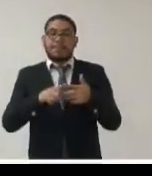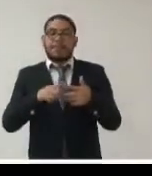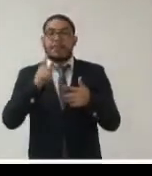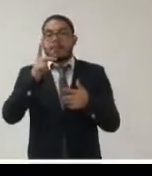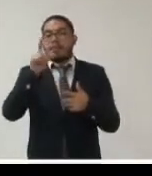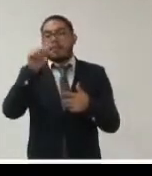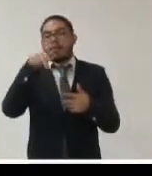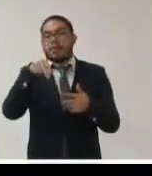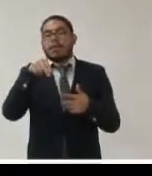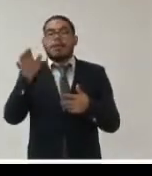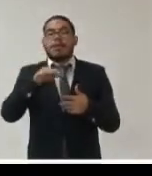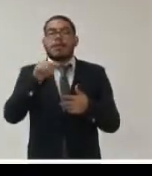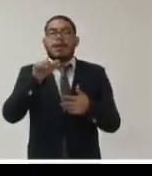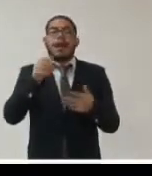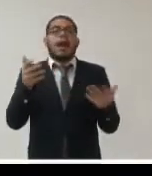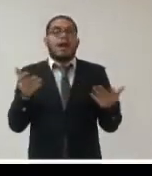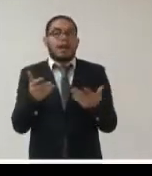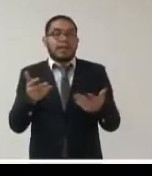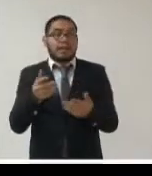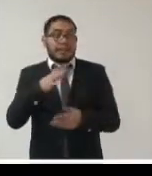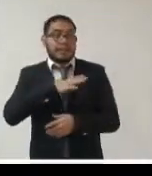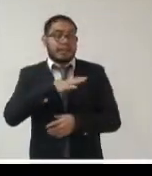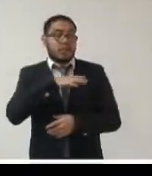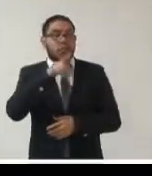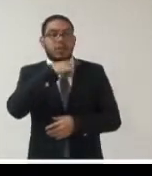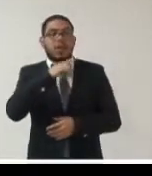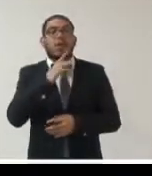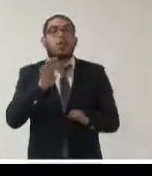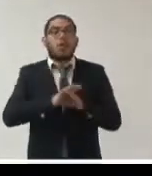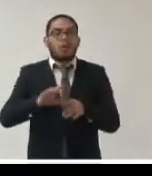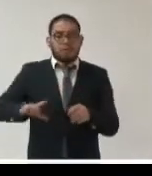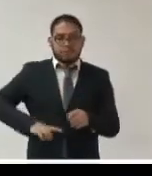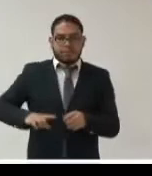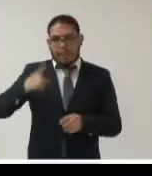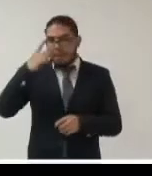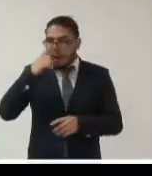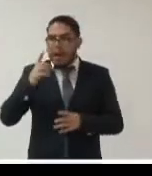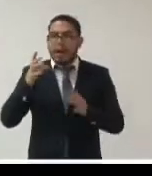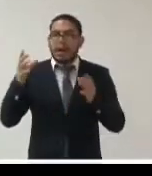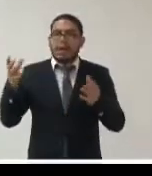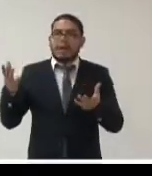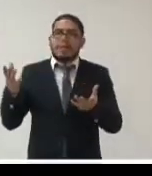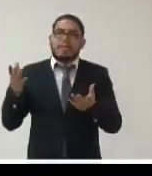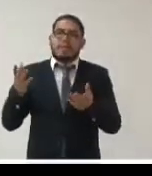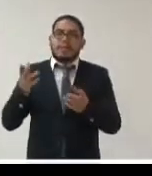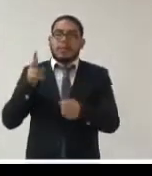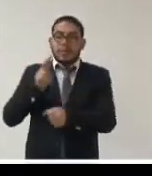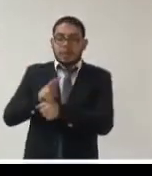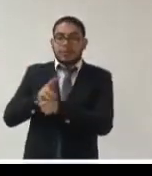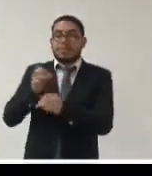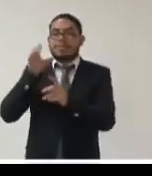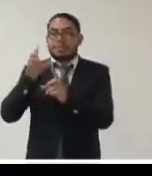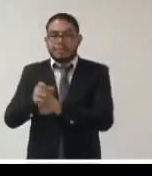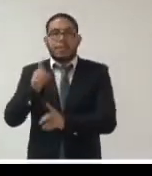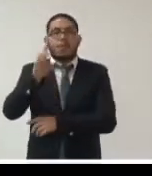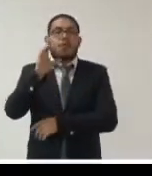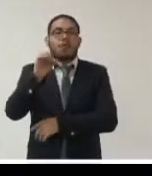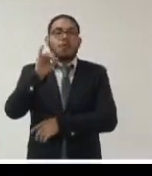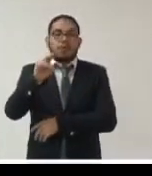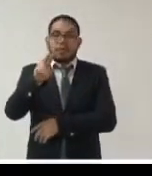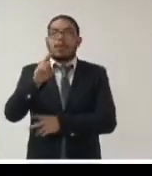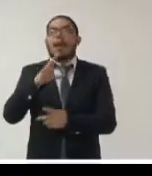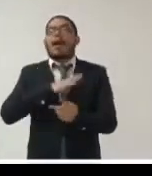acción o protocolo que tiene el gobierno federal en contra del COVID tenemos el 18.5%